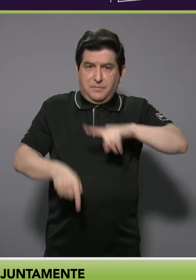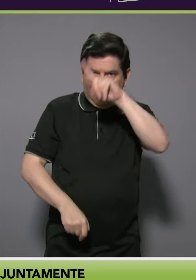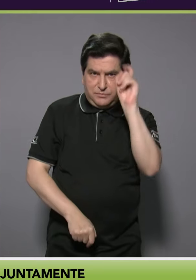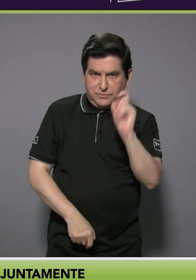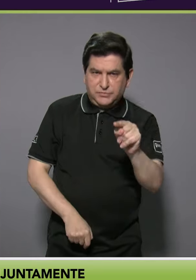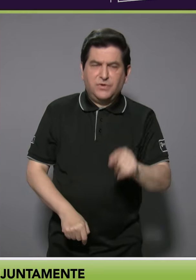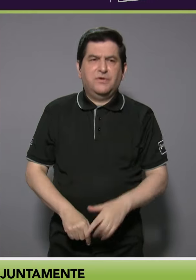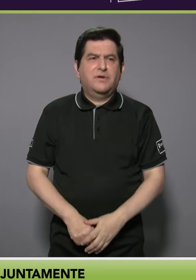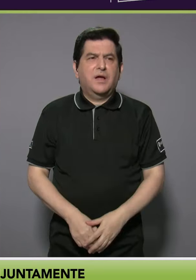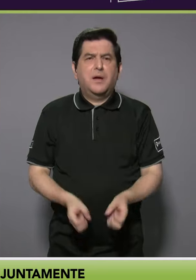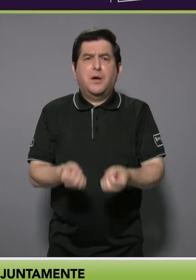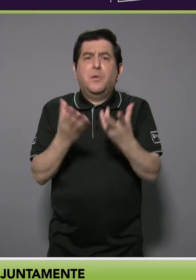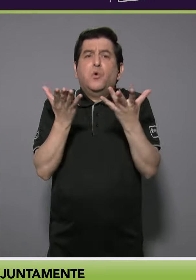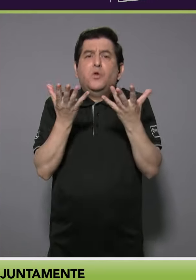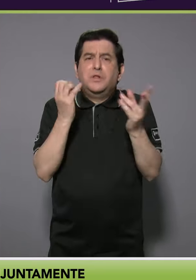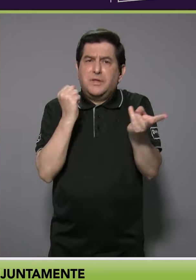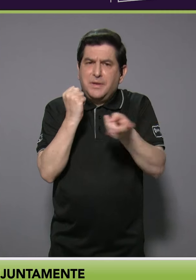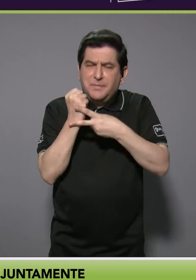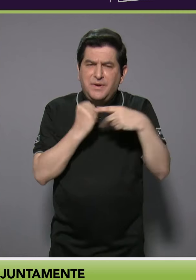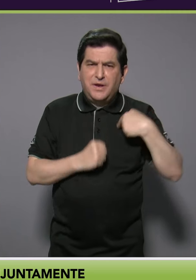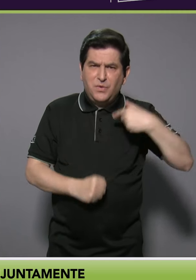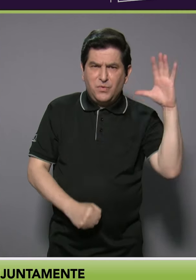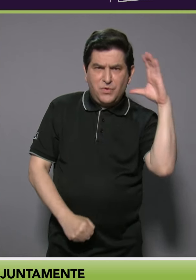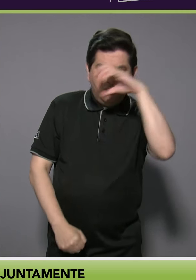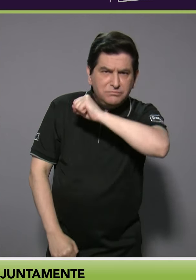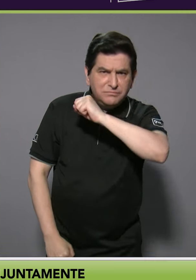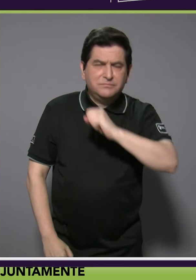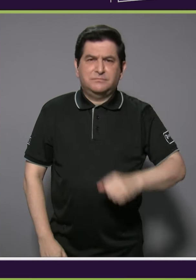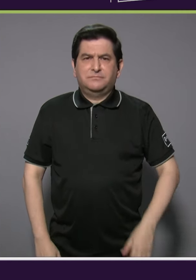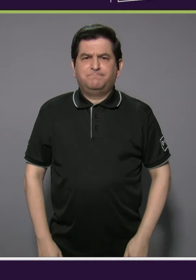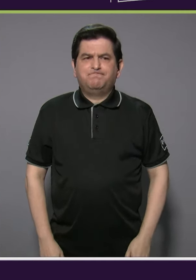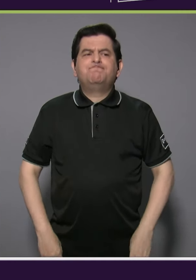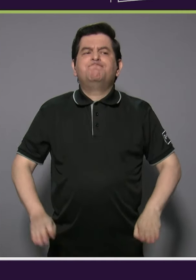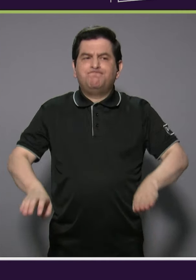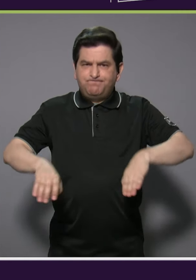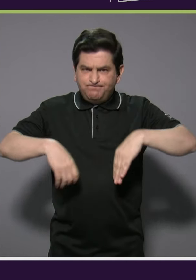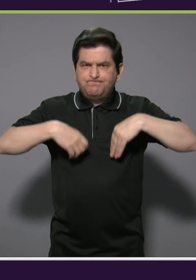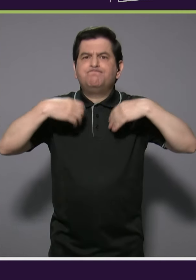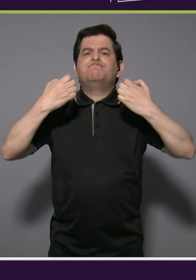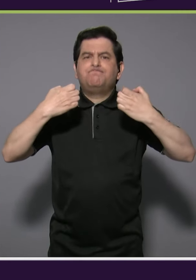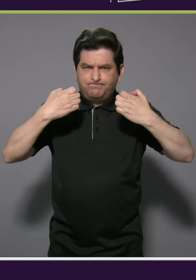muchas veces uno se da cuenta que existe